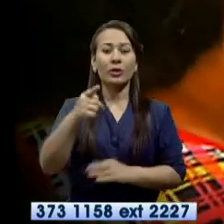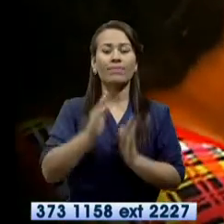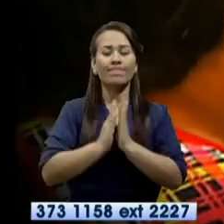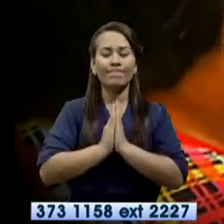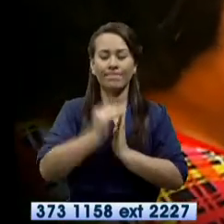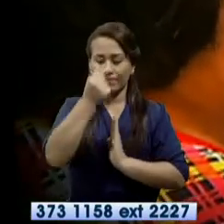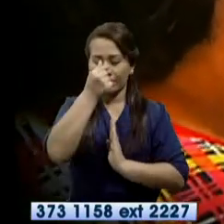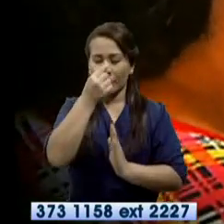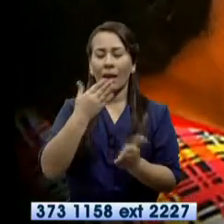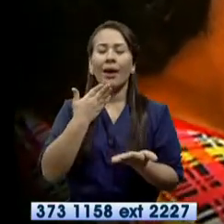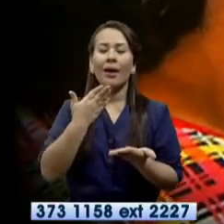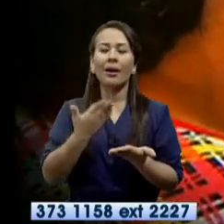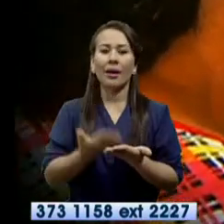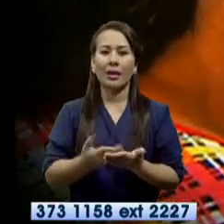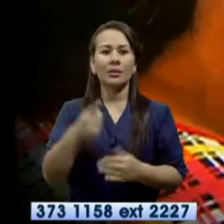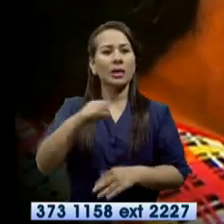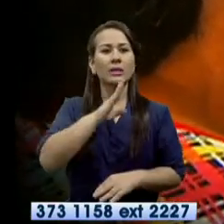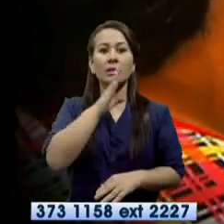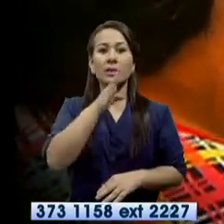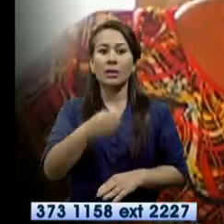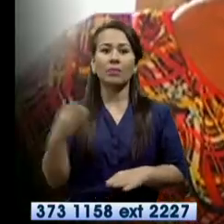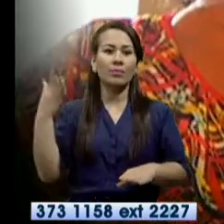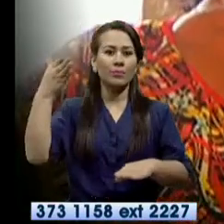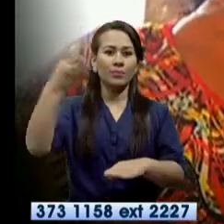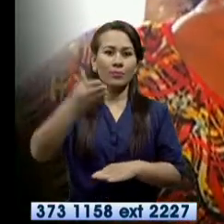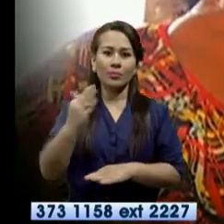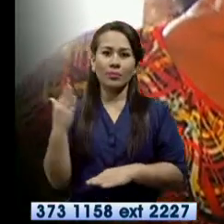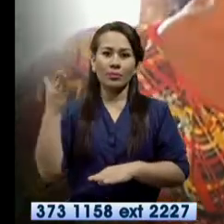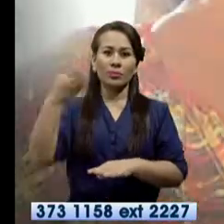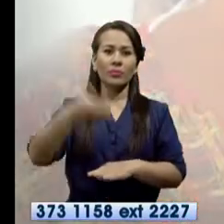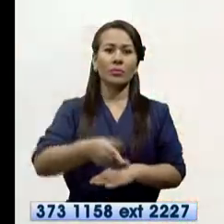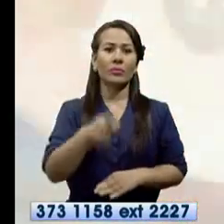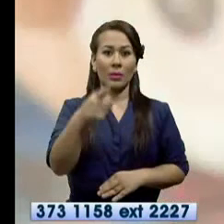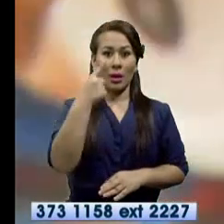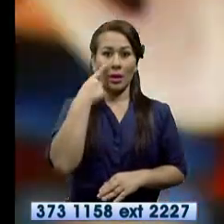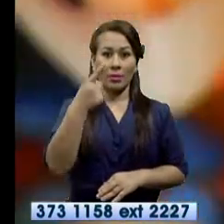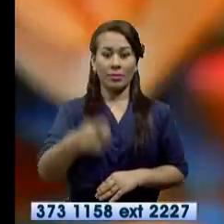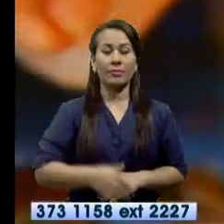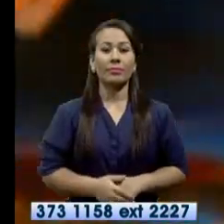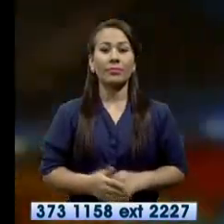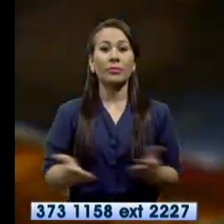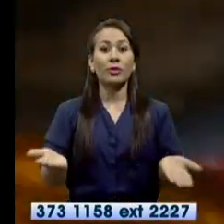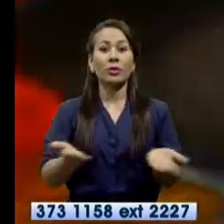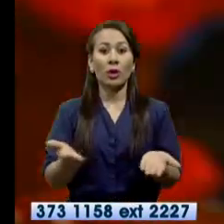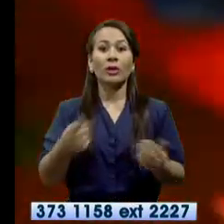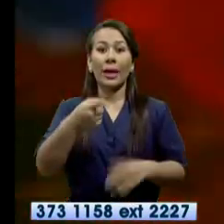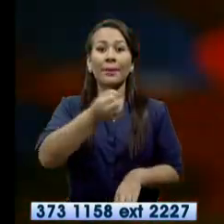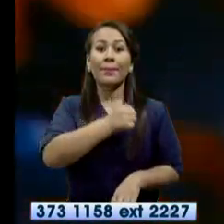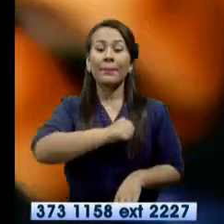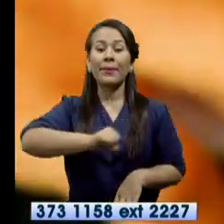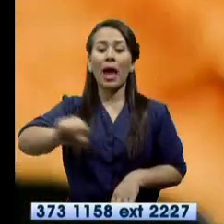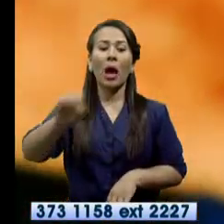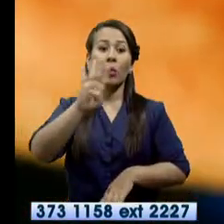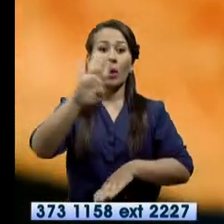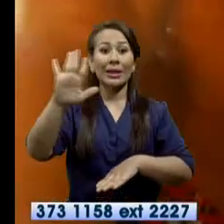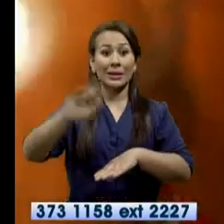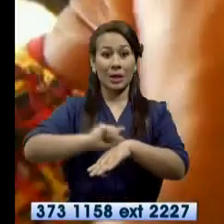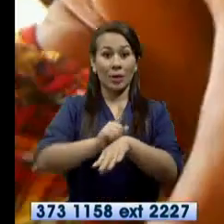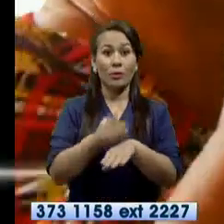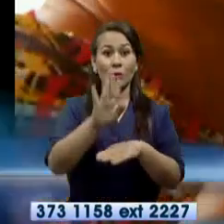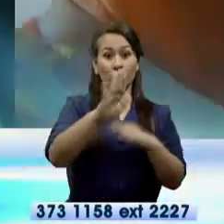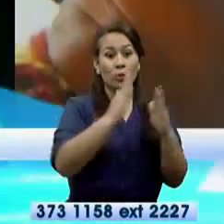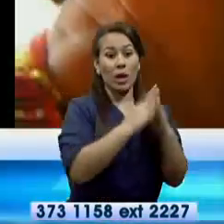Gregorio. Lo hace una vez al mes desde hace cinco años. Viene de Durán en un viaje que le toma 45 minutos,